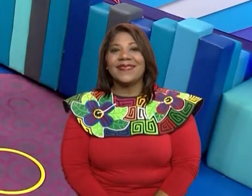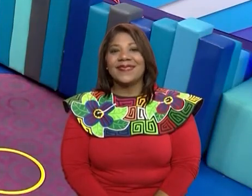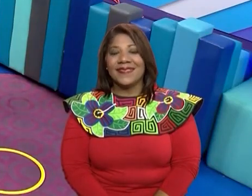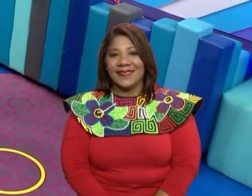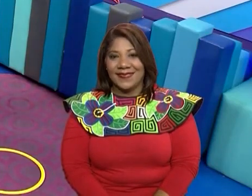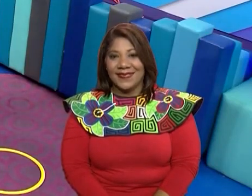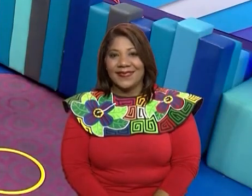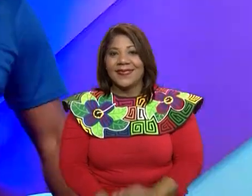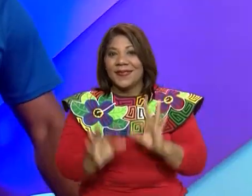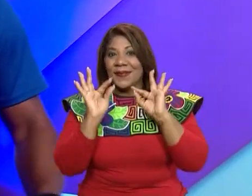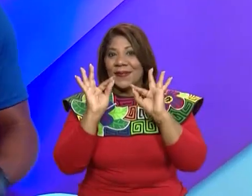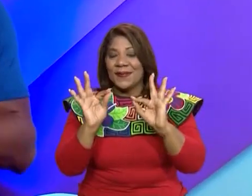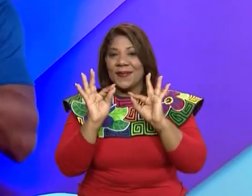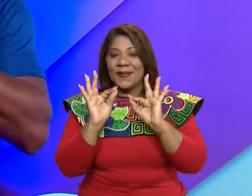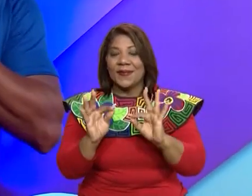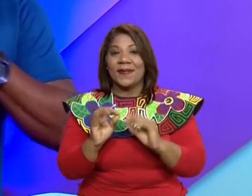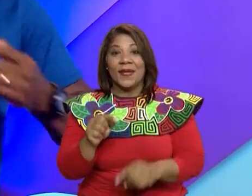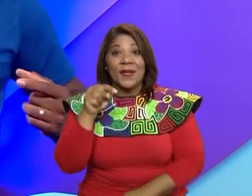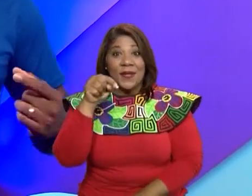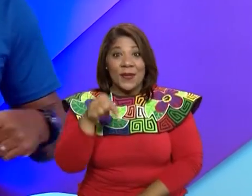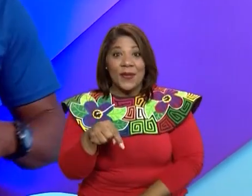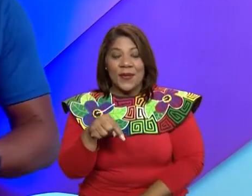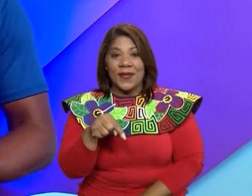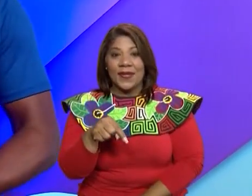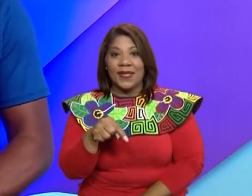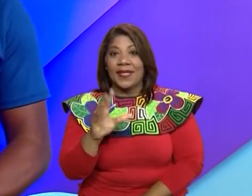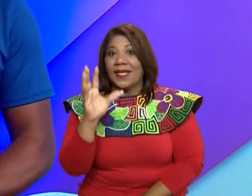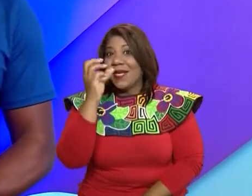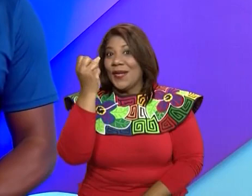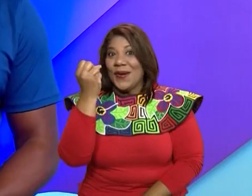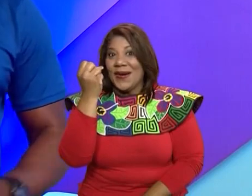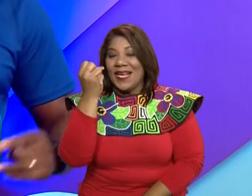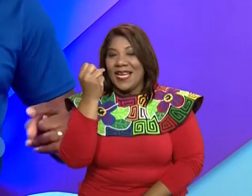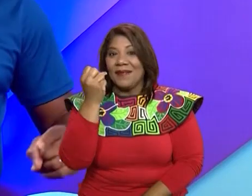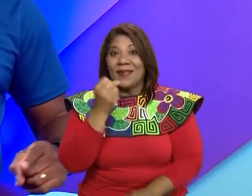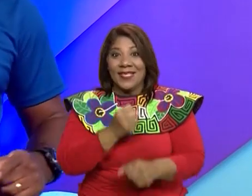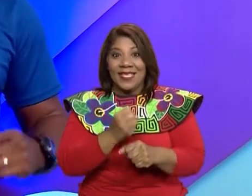Excelente, niños. Creo que el día de hoy logramos el objetivo.